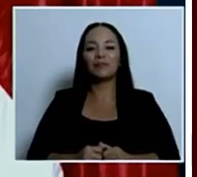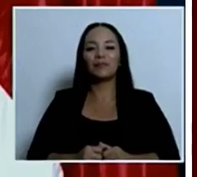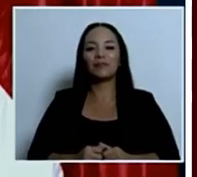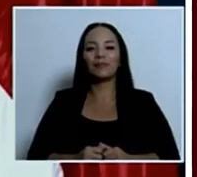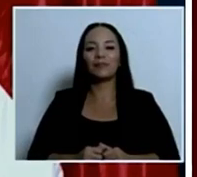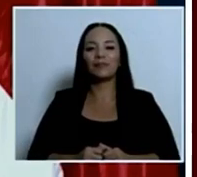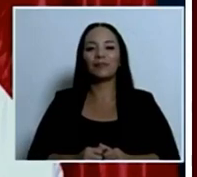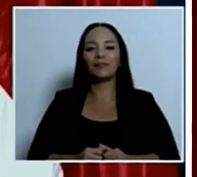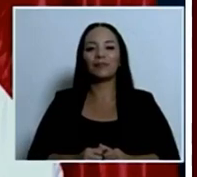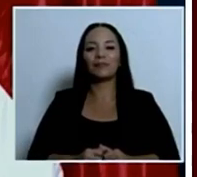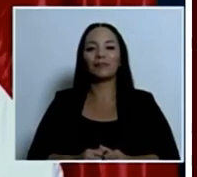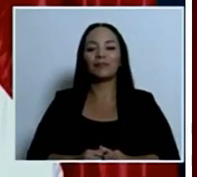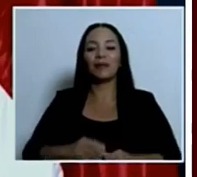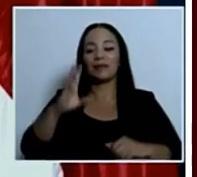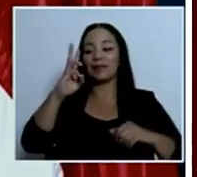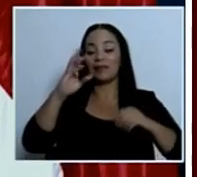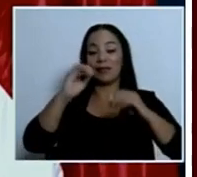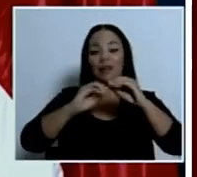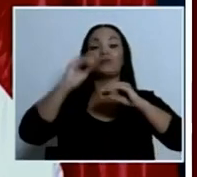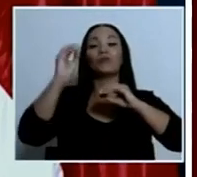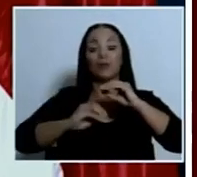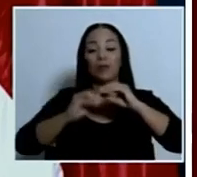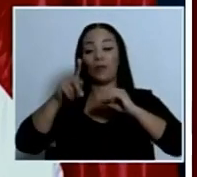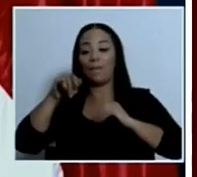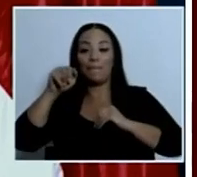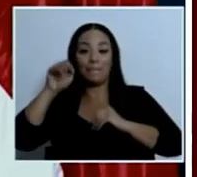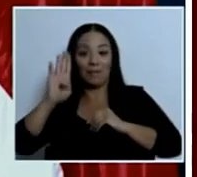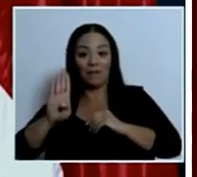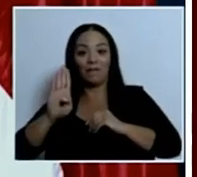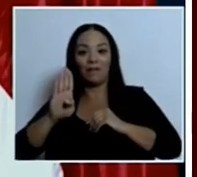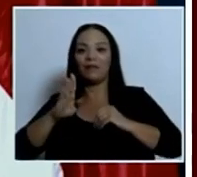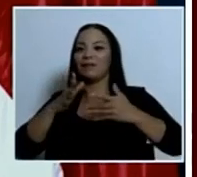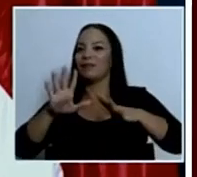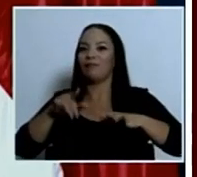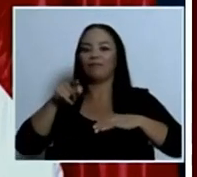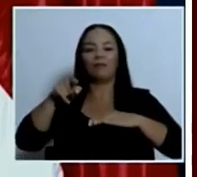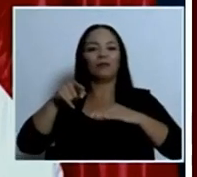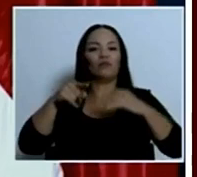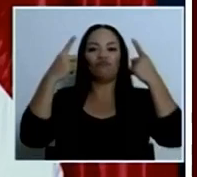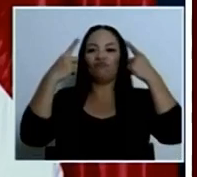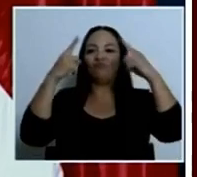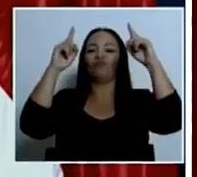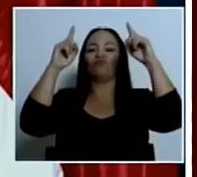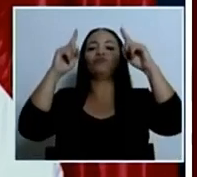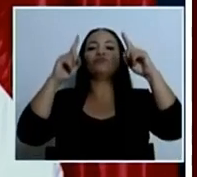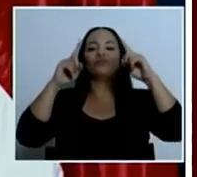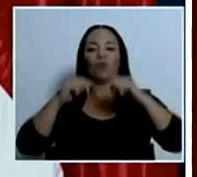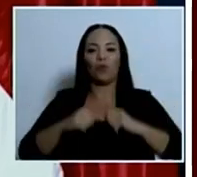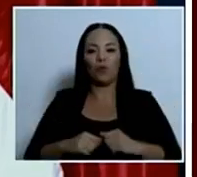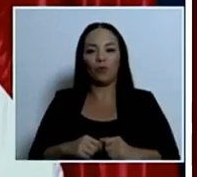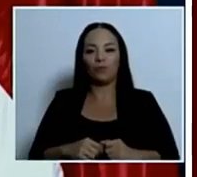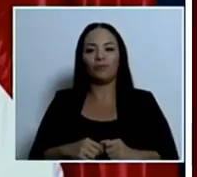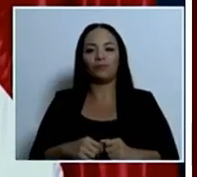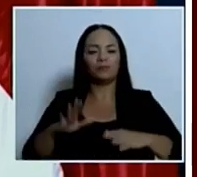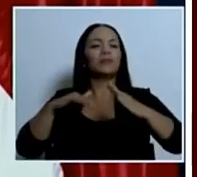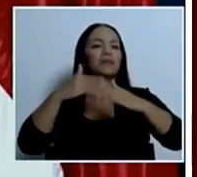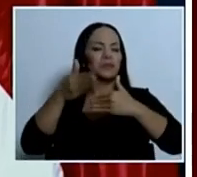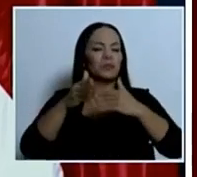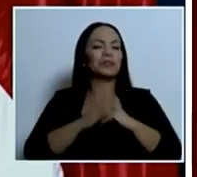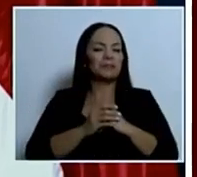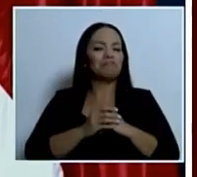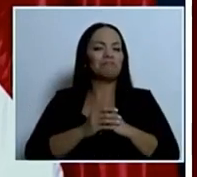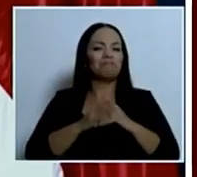piso de 60% del PIB. Eso es fabuloso. Y después vamos a hablar de